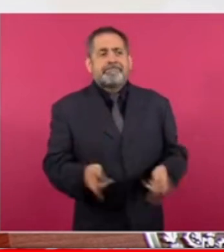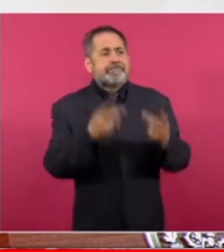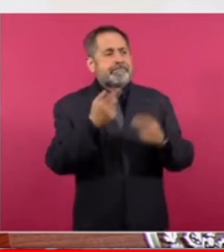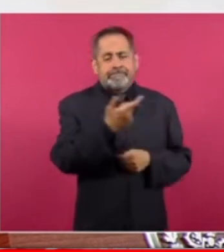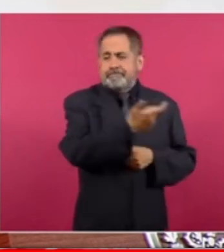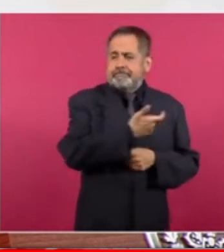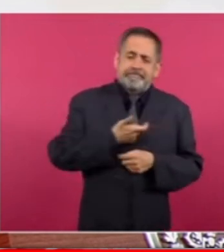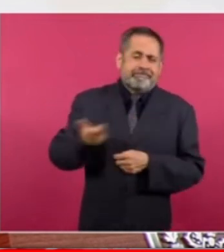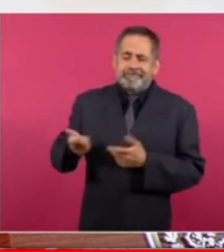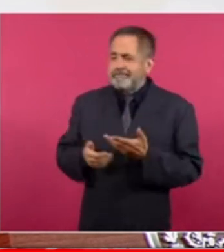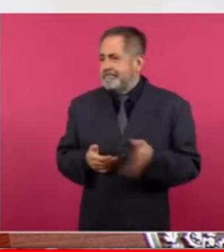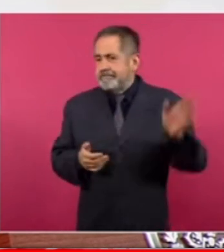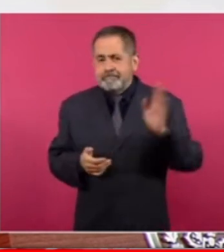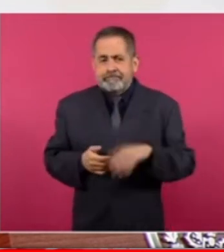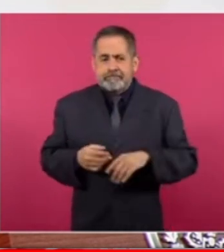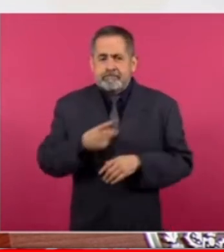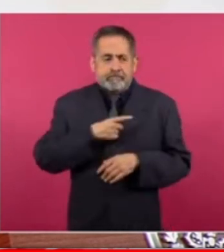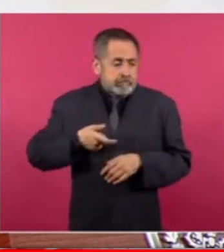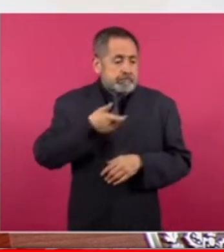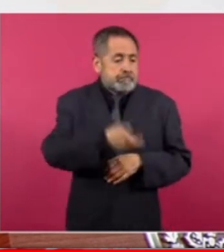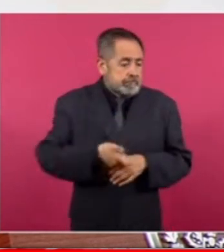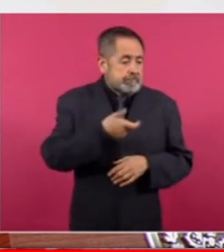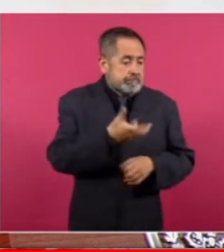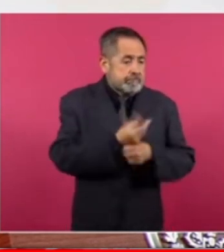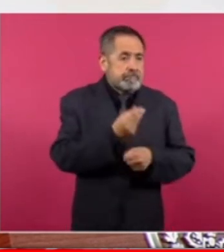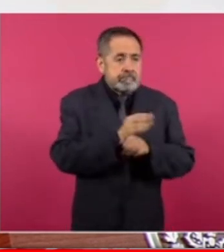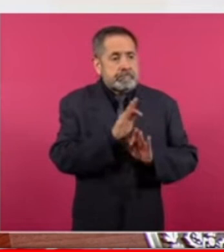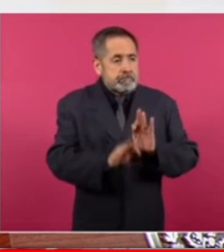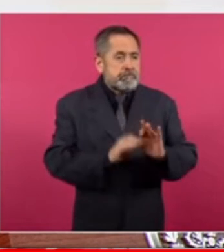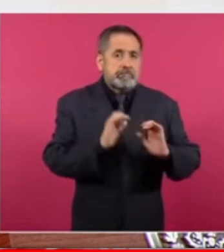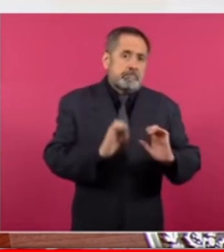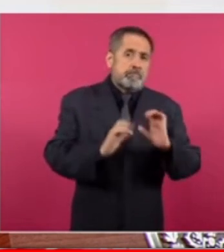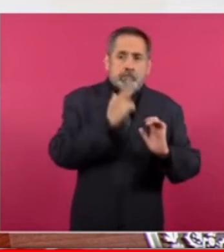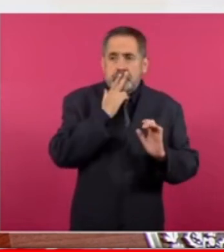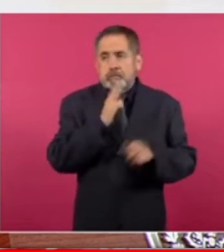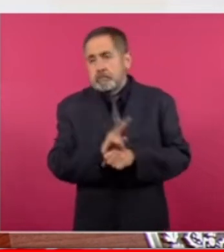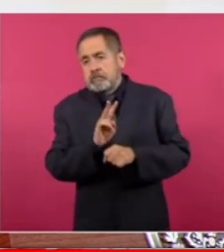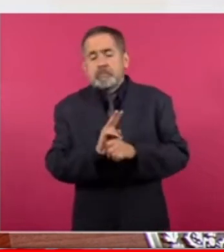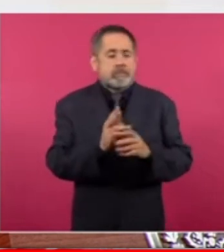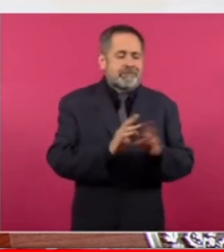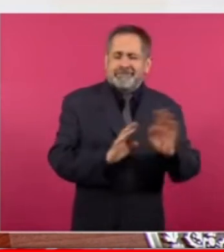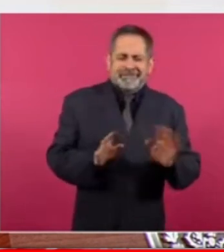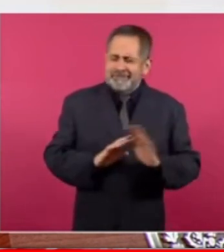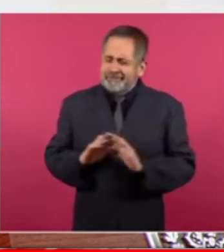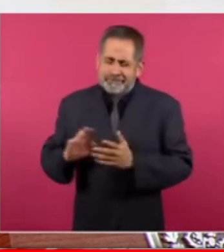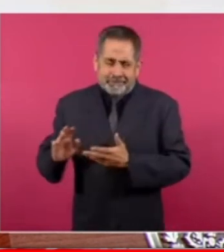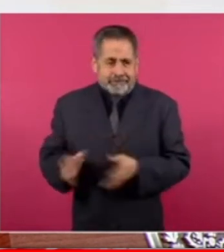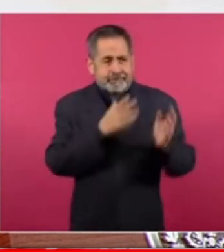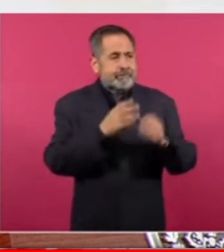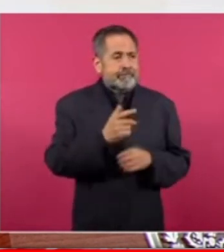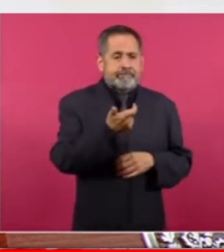no tener que seguir pagando mantenimiento sino que el dinero